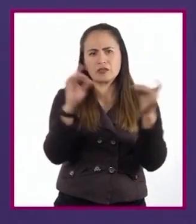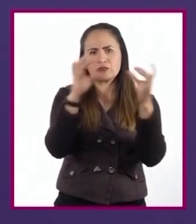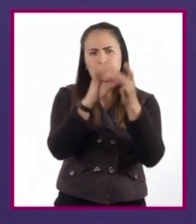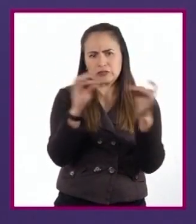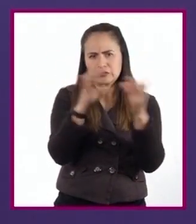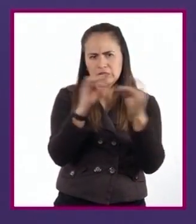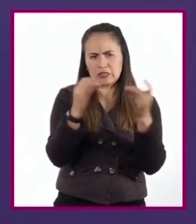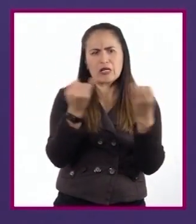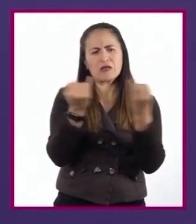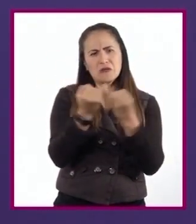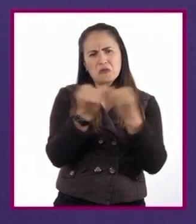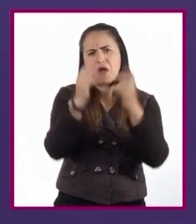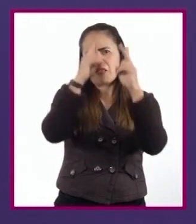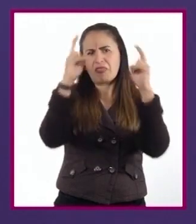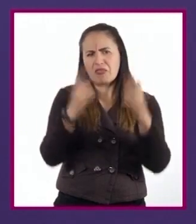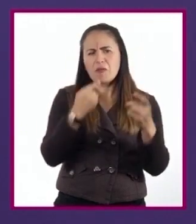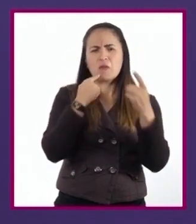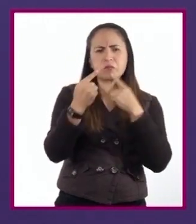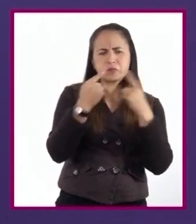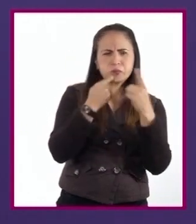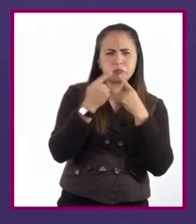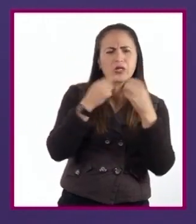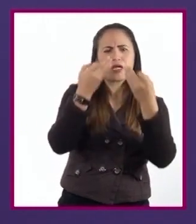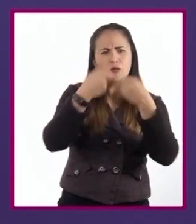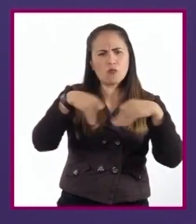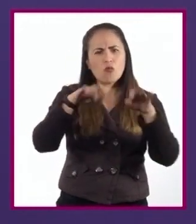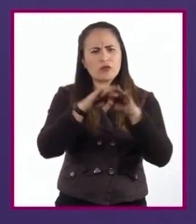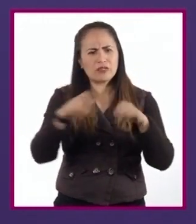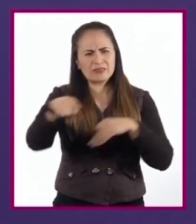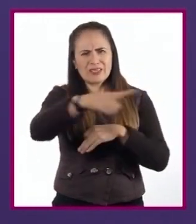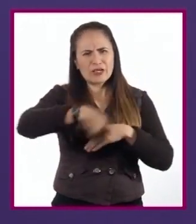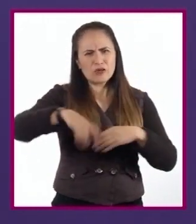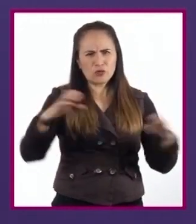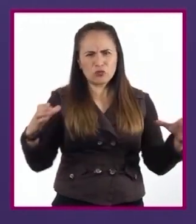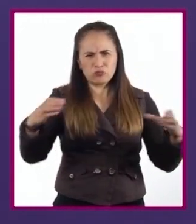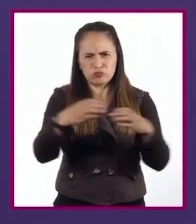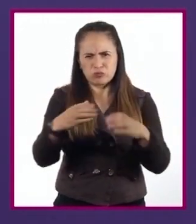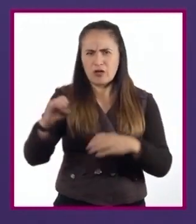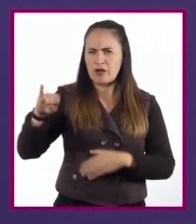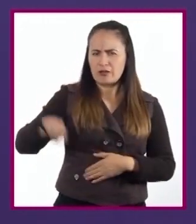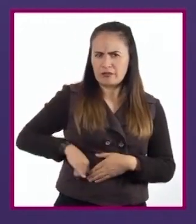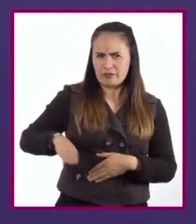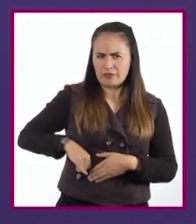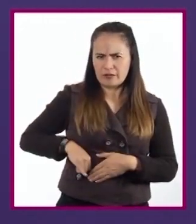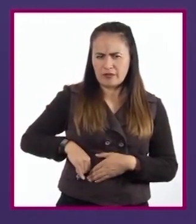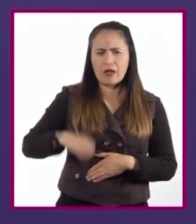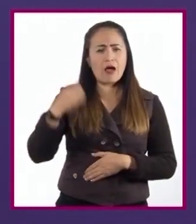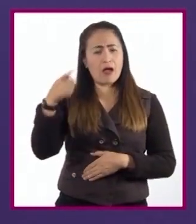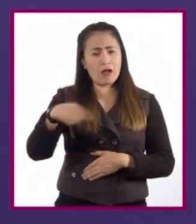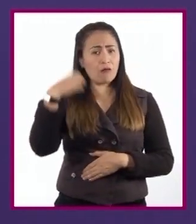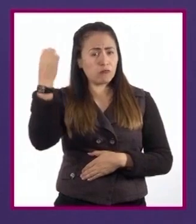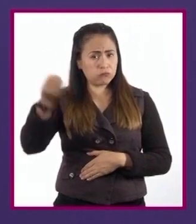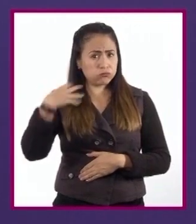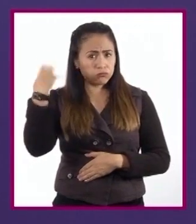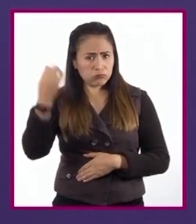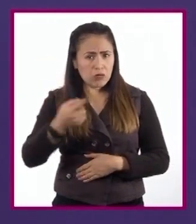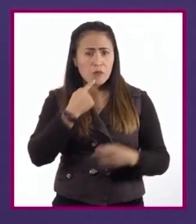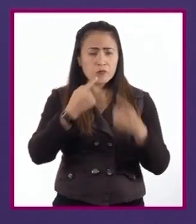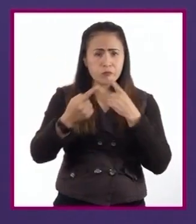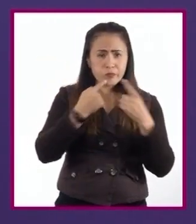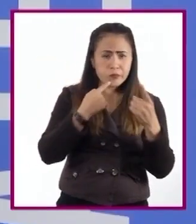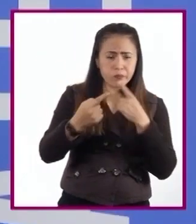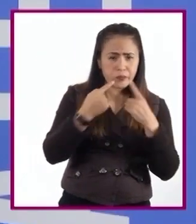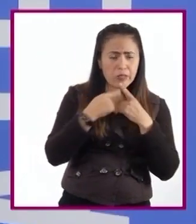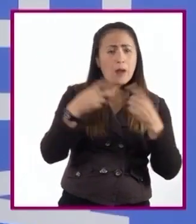sobre alguna cuestión de gran importancia para una comunidad interesada. Estos debates suelen realizarse con público